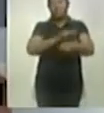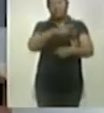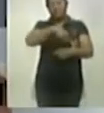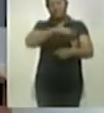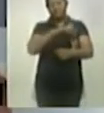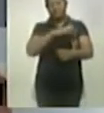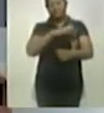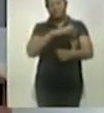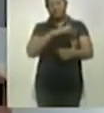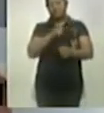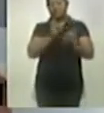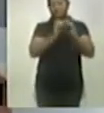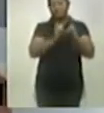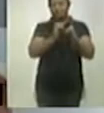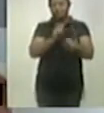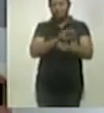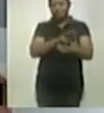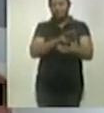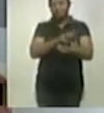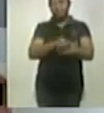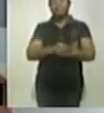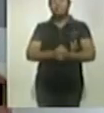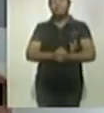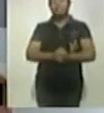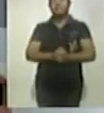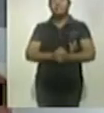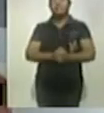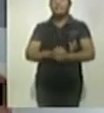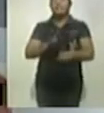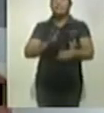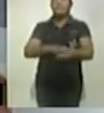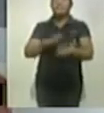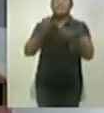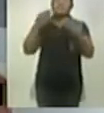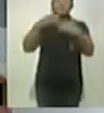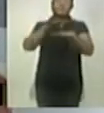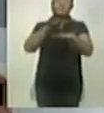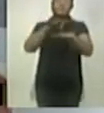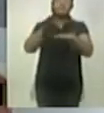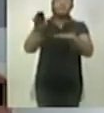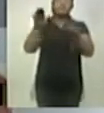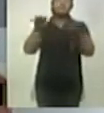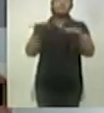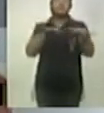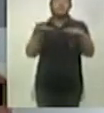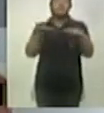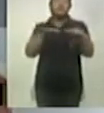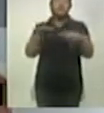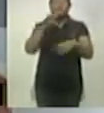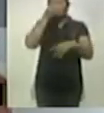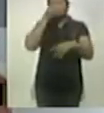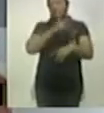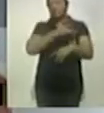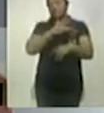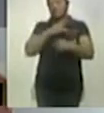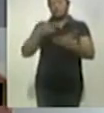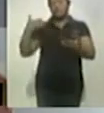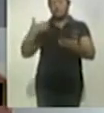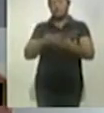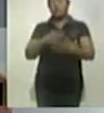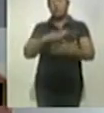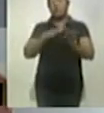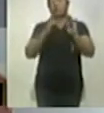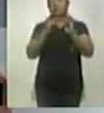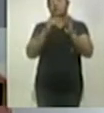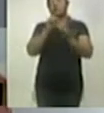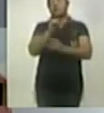Y ahorita hoy vamos a retomar el tema sobre todo este sismo que se sintió hace unas horas en casi todo el país y hacemos contacto con Samuel Hernández,